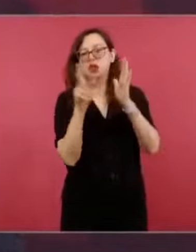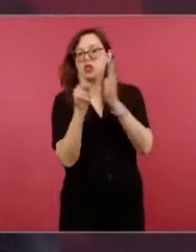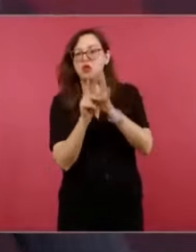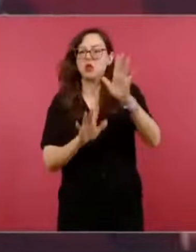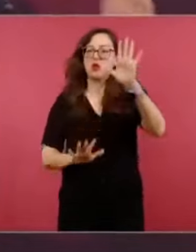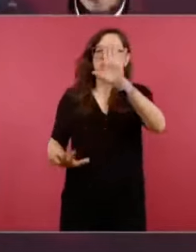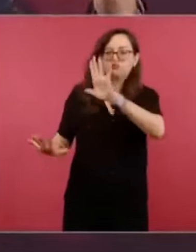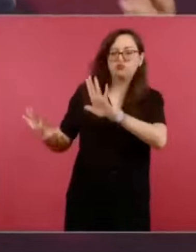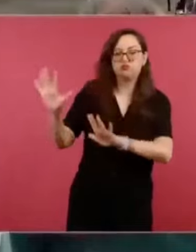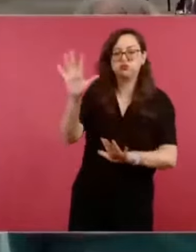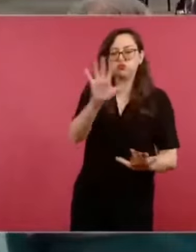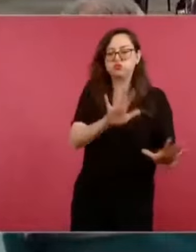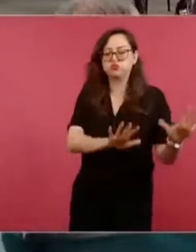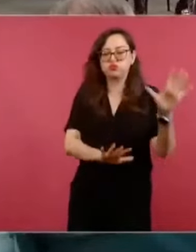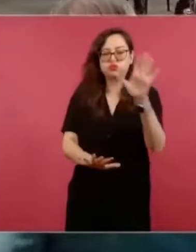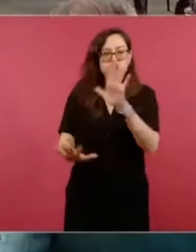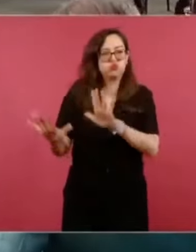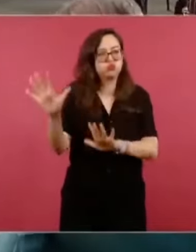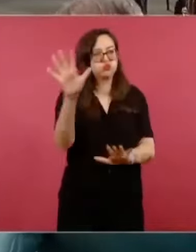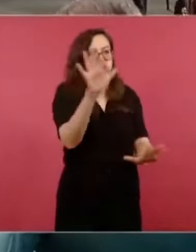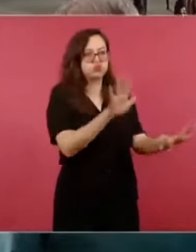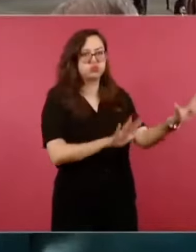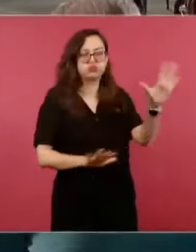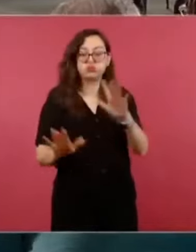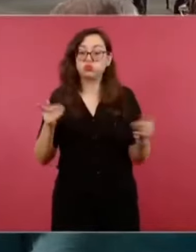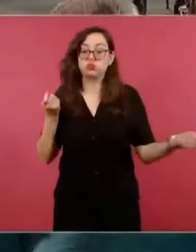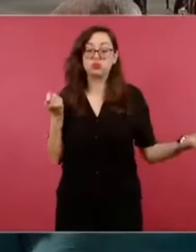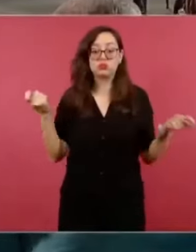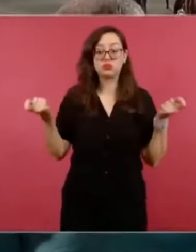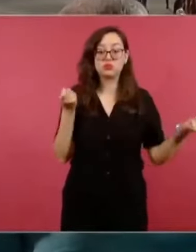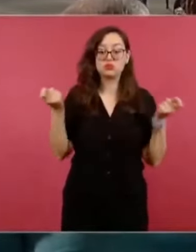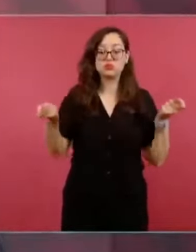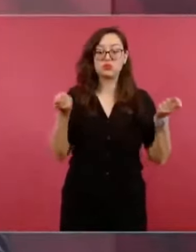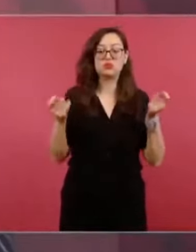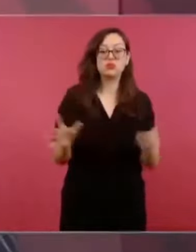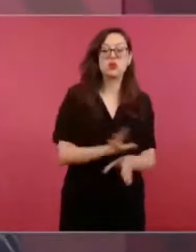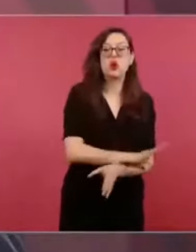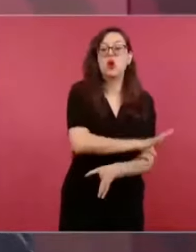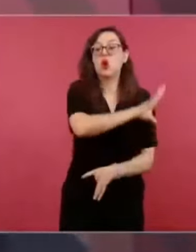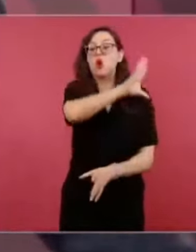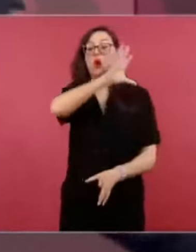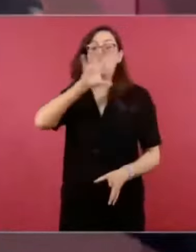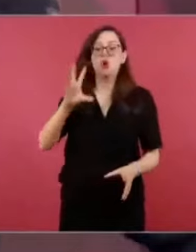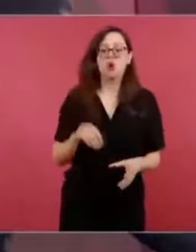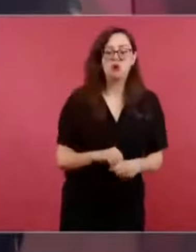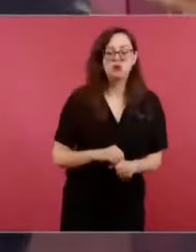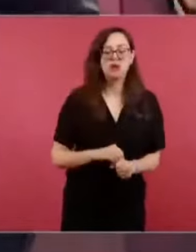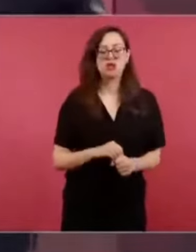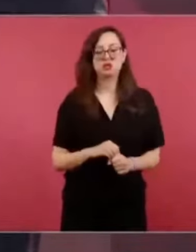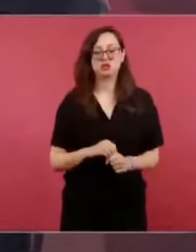Imagínense, si fue un milagro el que